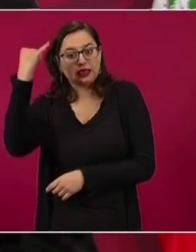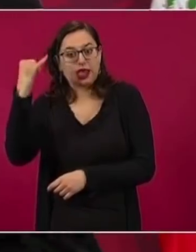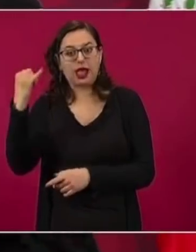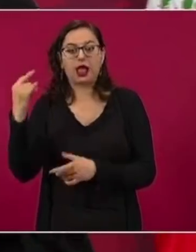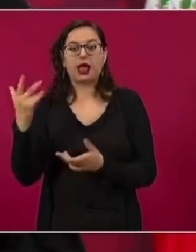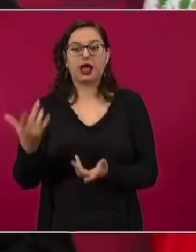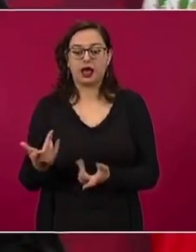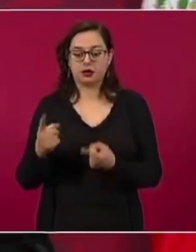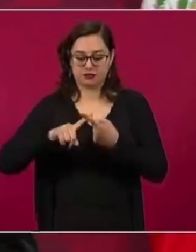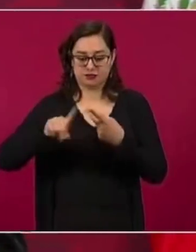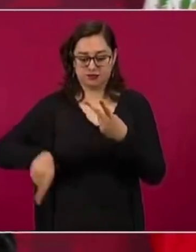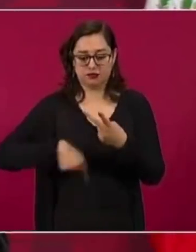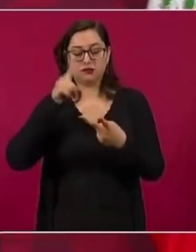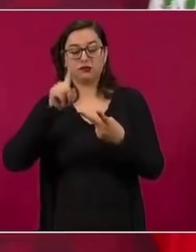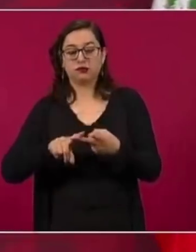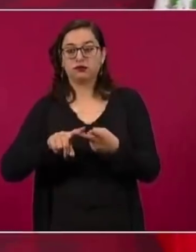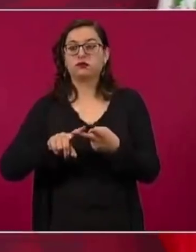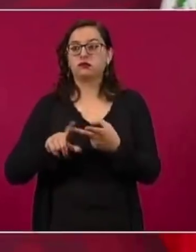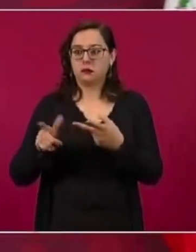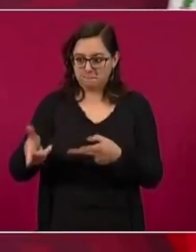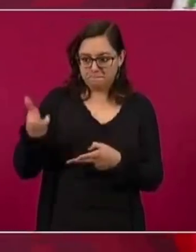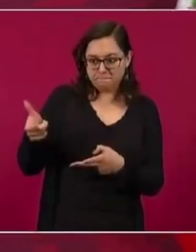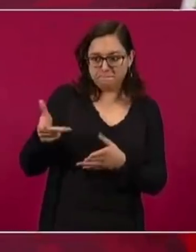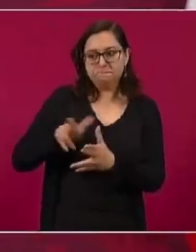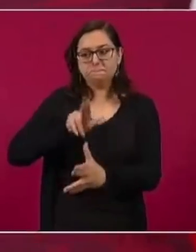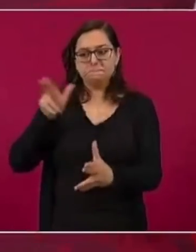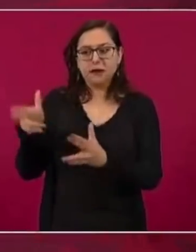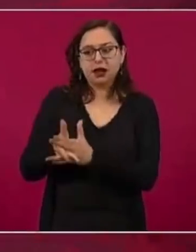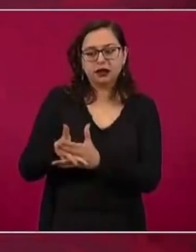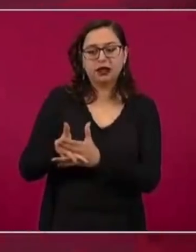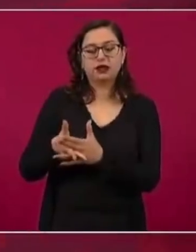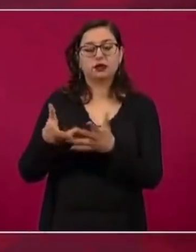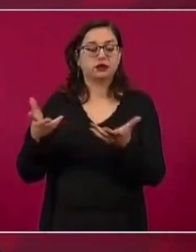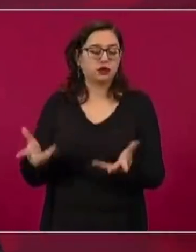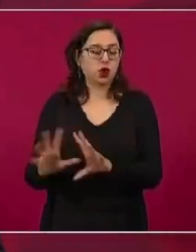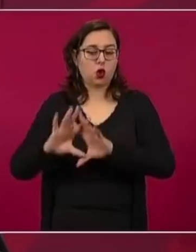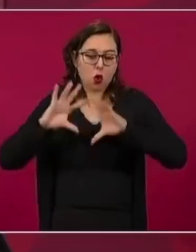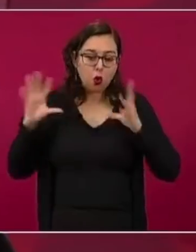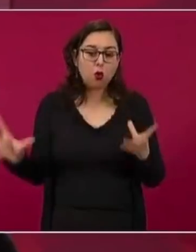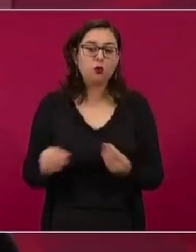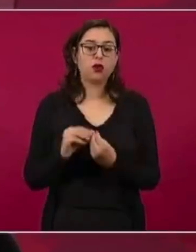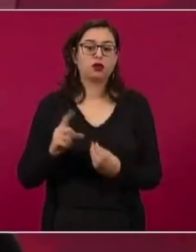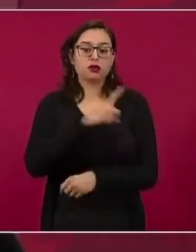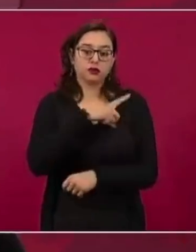autores materiales, se está haciendo ya toda la investigación.